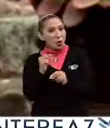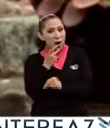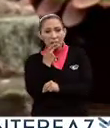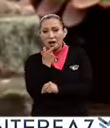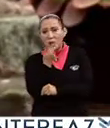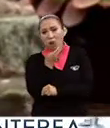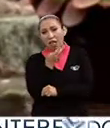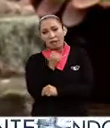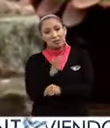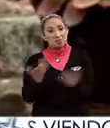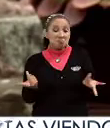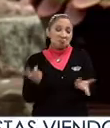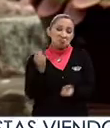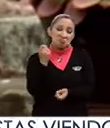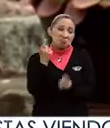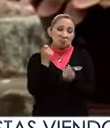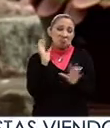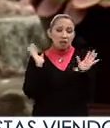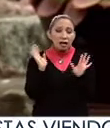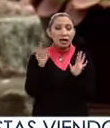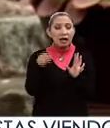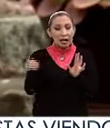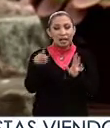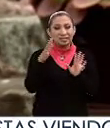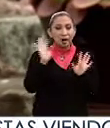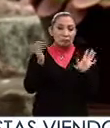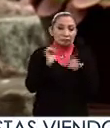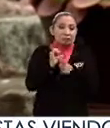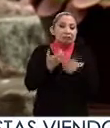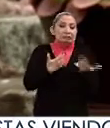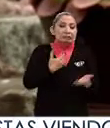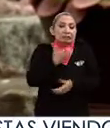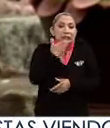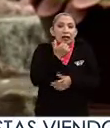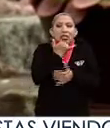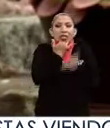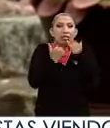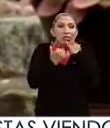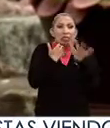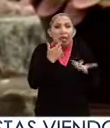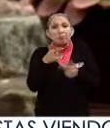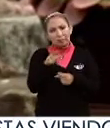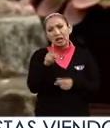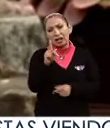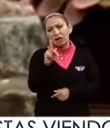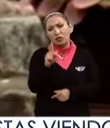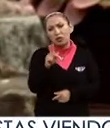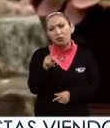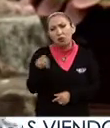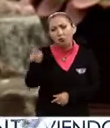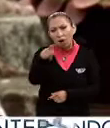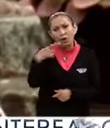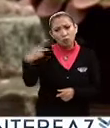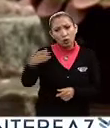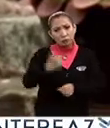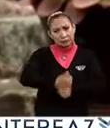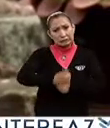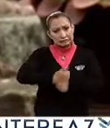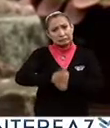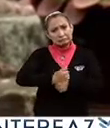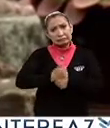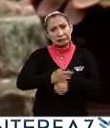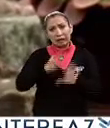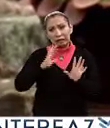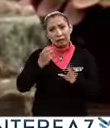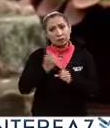hablen guaraní y que estén en esa situación de aprieto. Pero sí sufren mucho